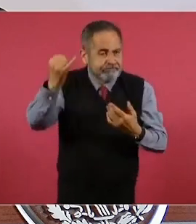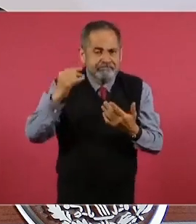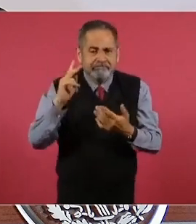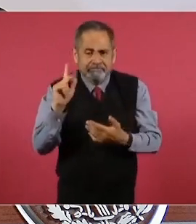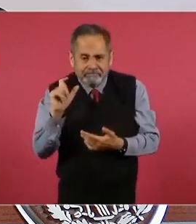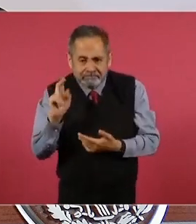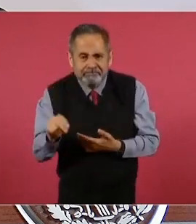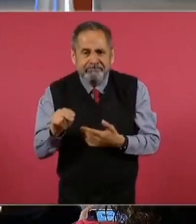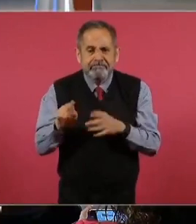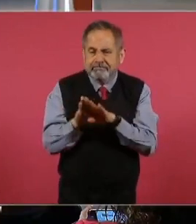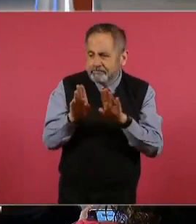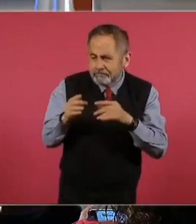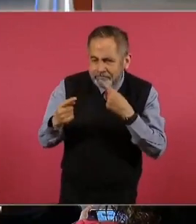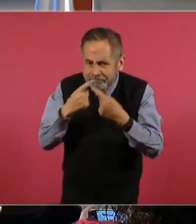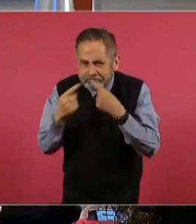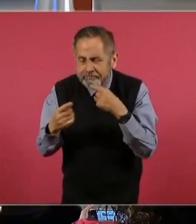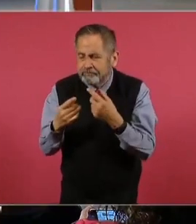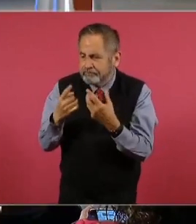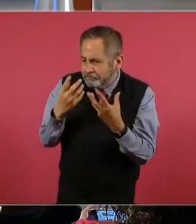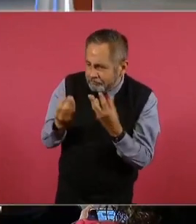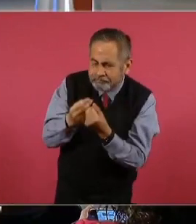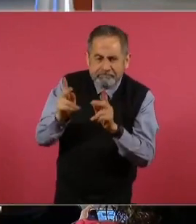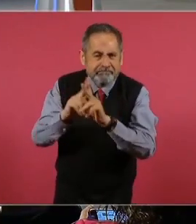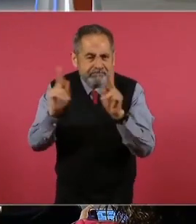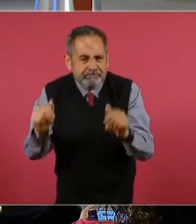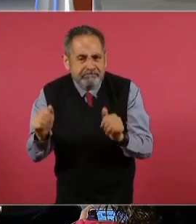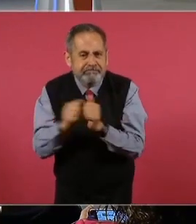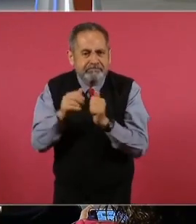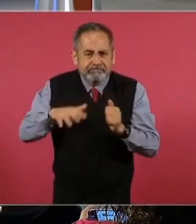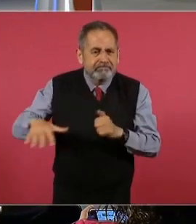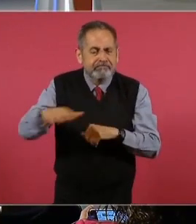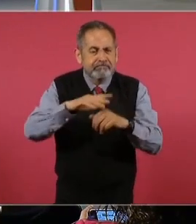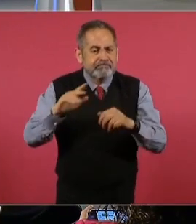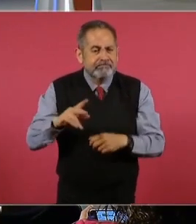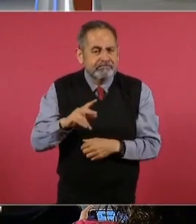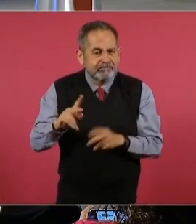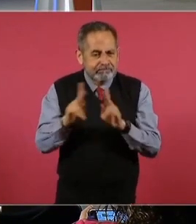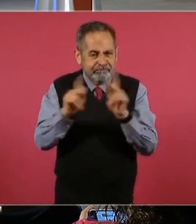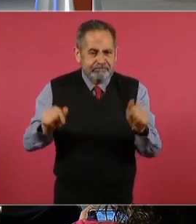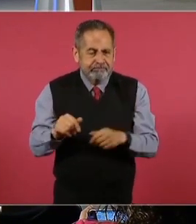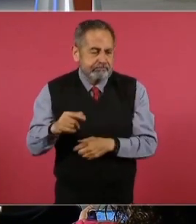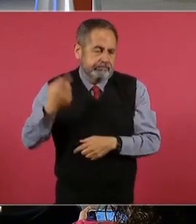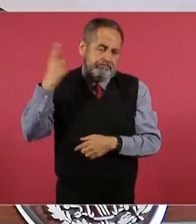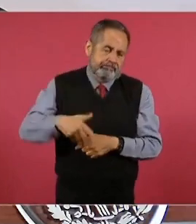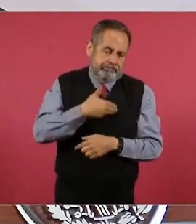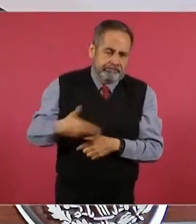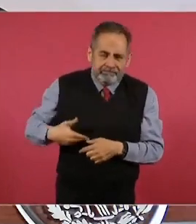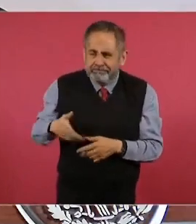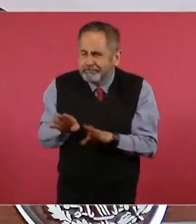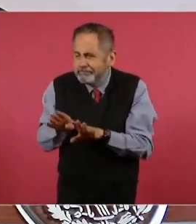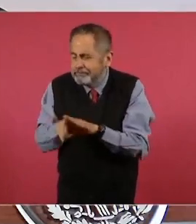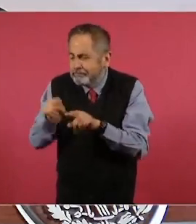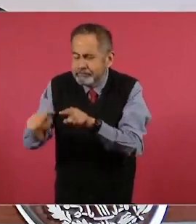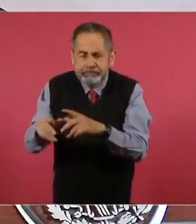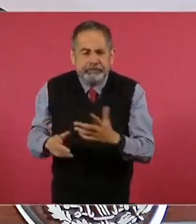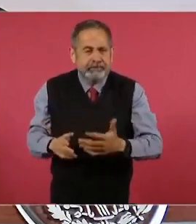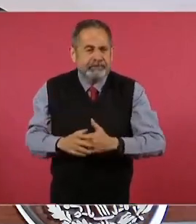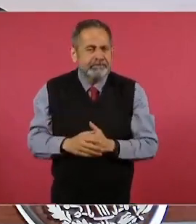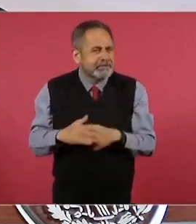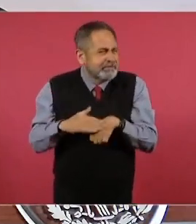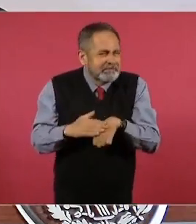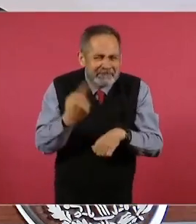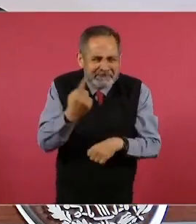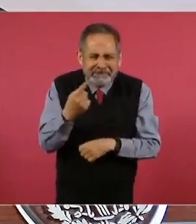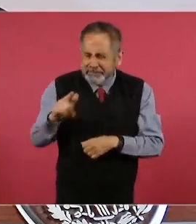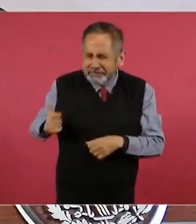especial para la construcción de paz en el Estado, como fue la instrucción del presidente. ¿Por qué el Estado